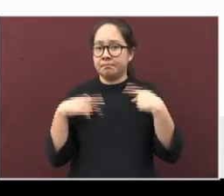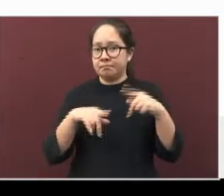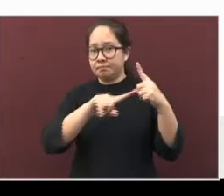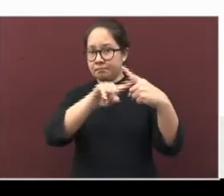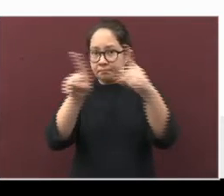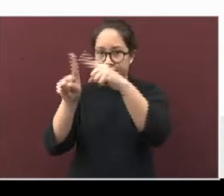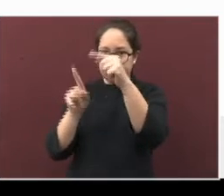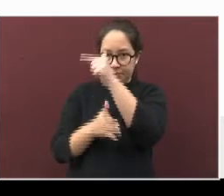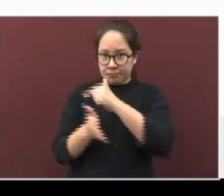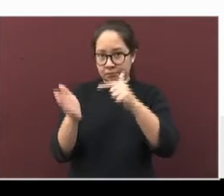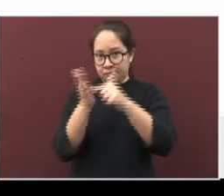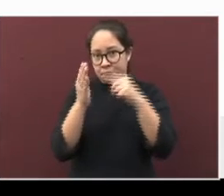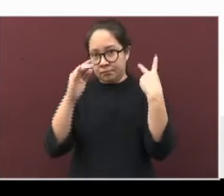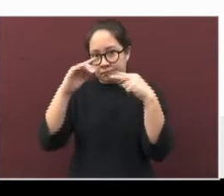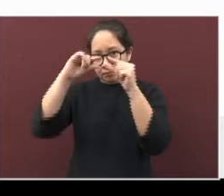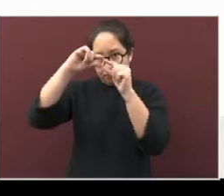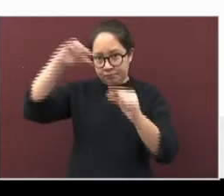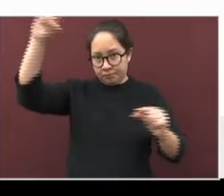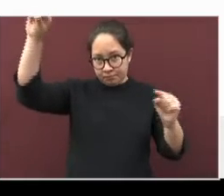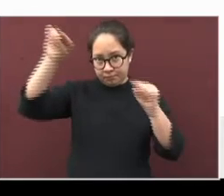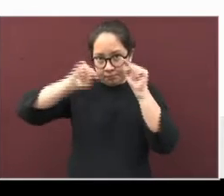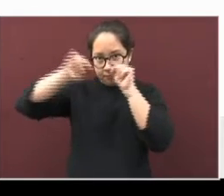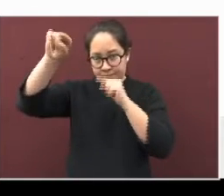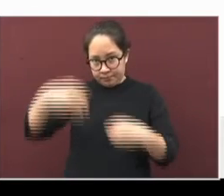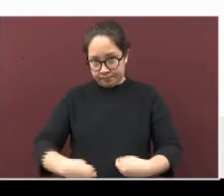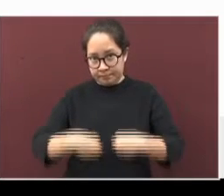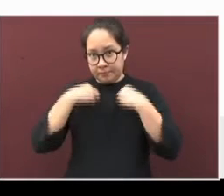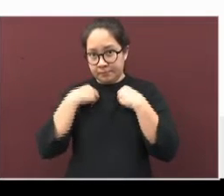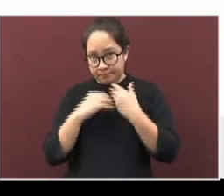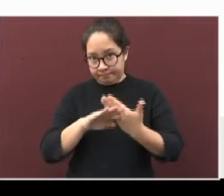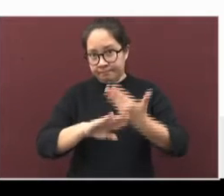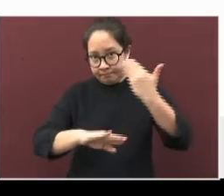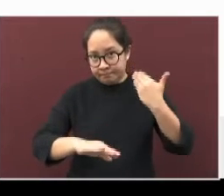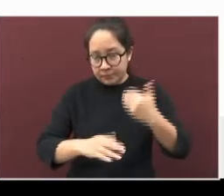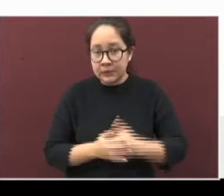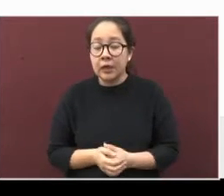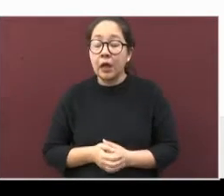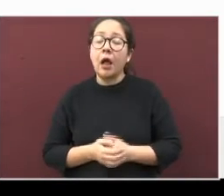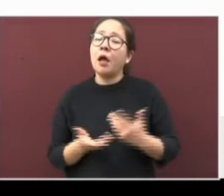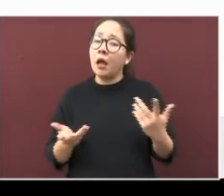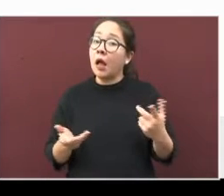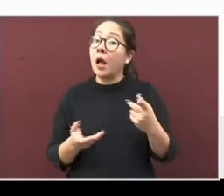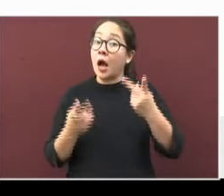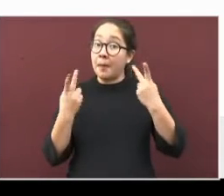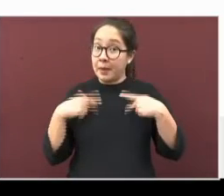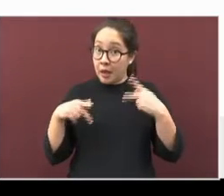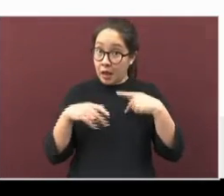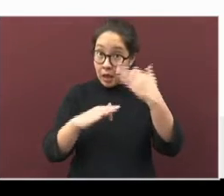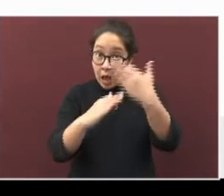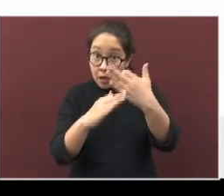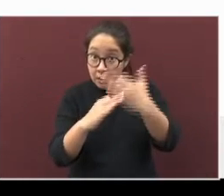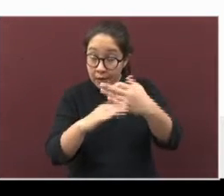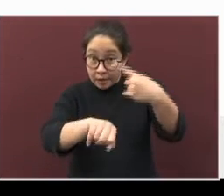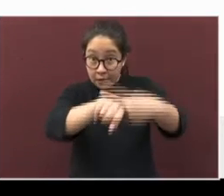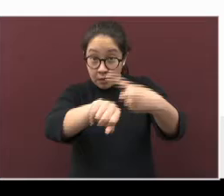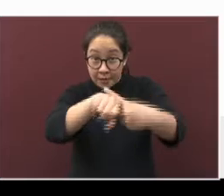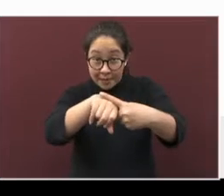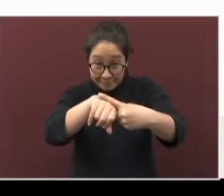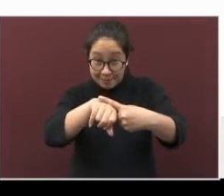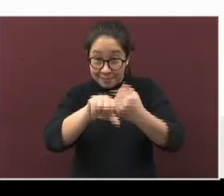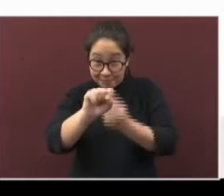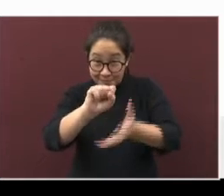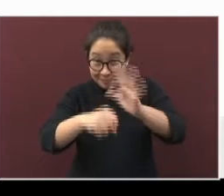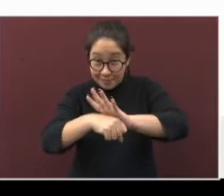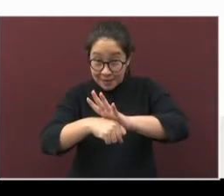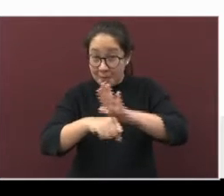municipios de norte a sur de la entidad. Por lo que se refiere a los pacientes que se consideran activos, dado que desarrollaron la